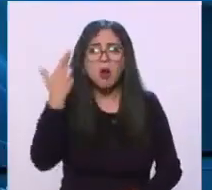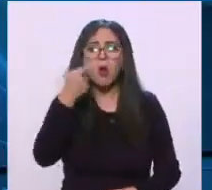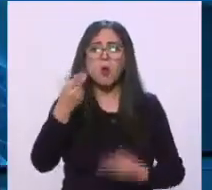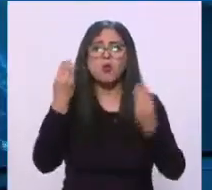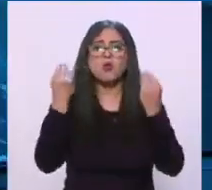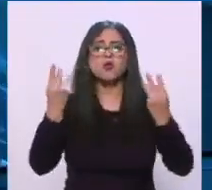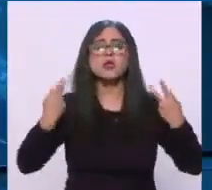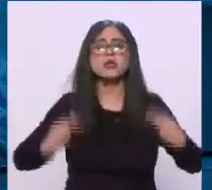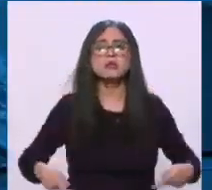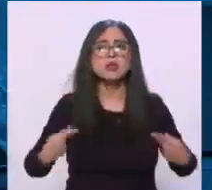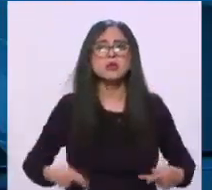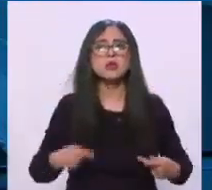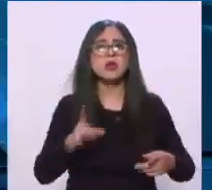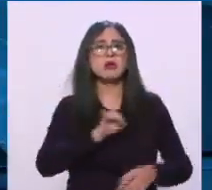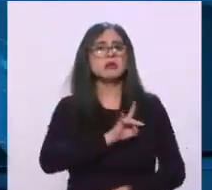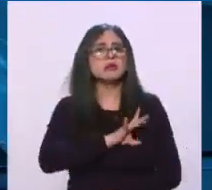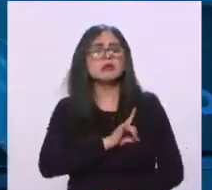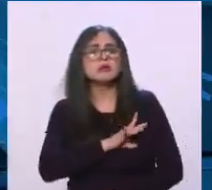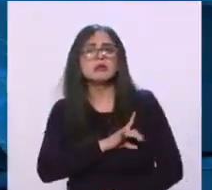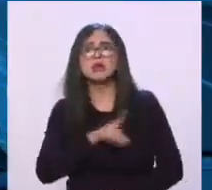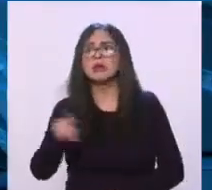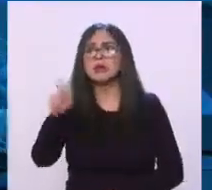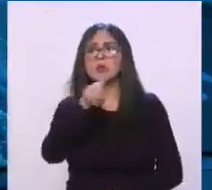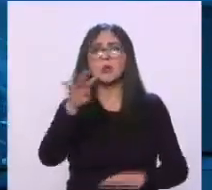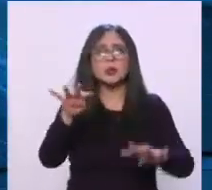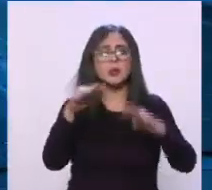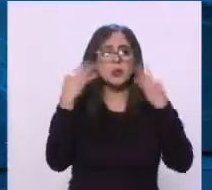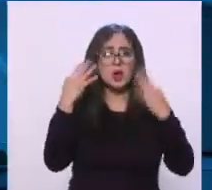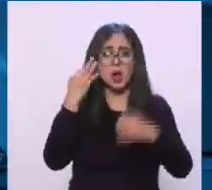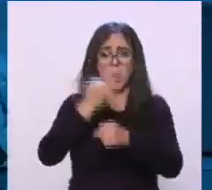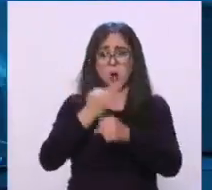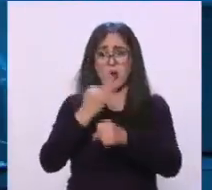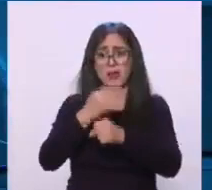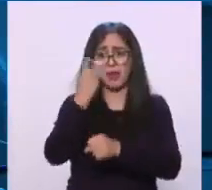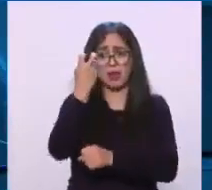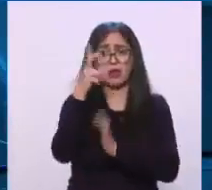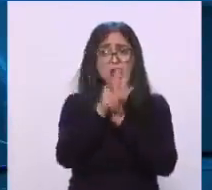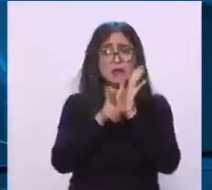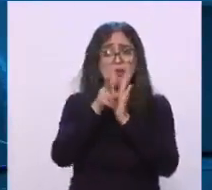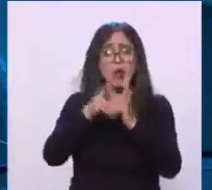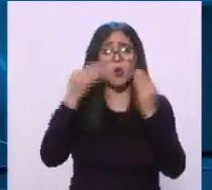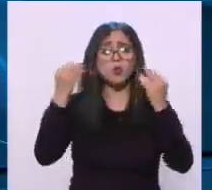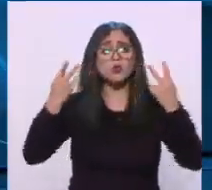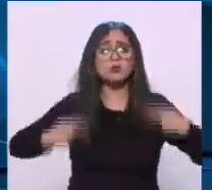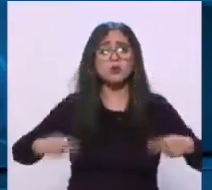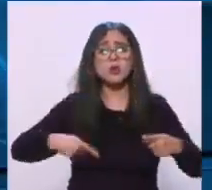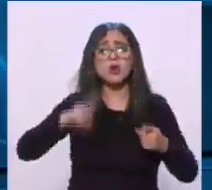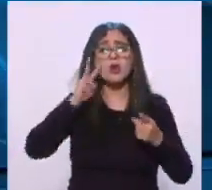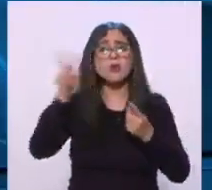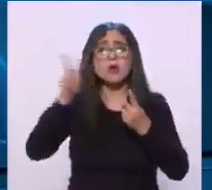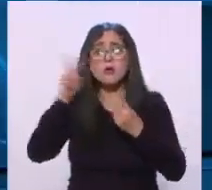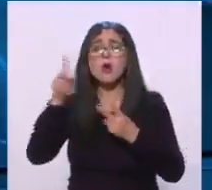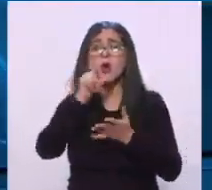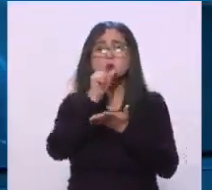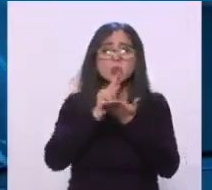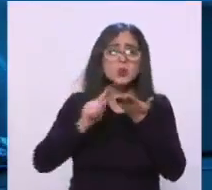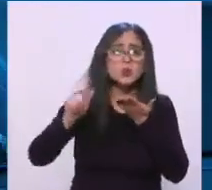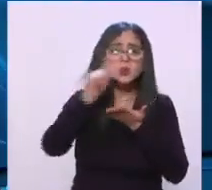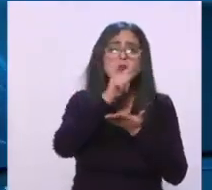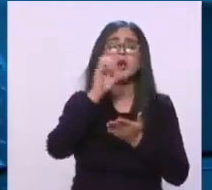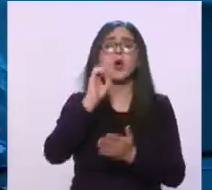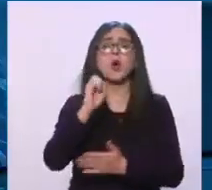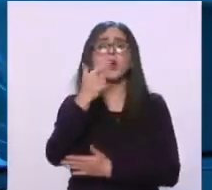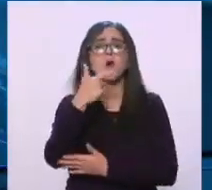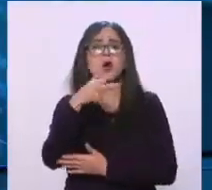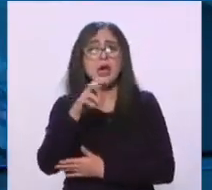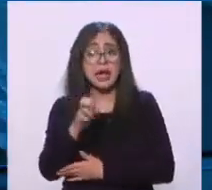causa pánico, es una de las principales tendencias en Twitter y en Google, y bueno pues este es un acto que puede ser